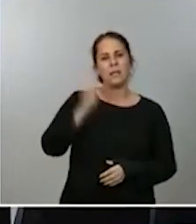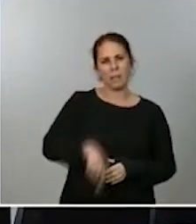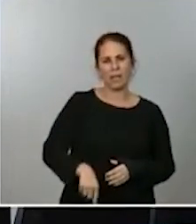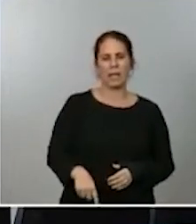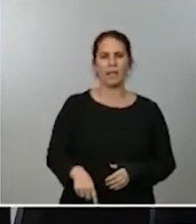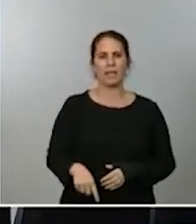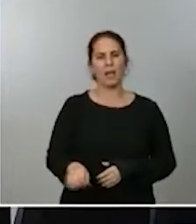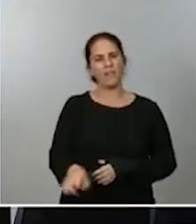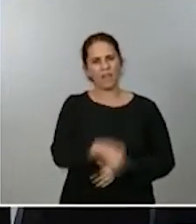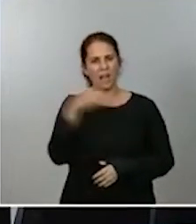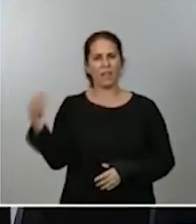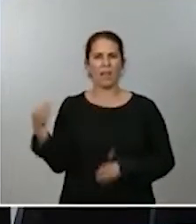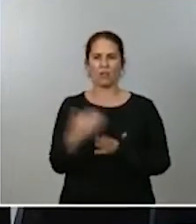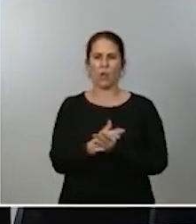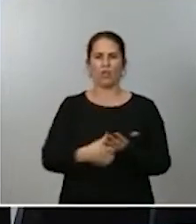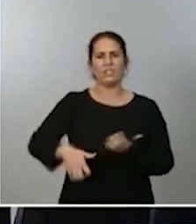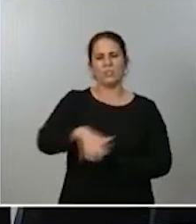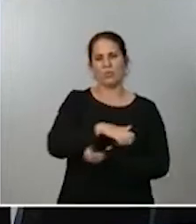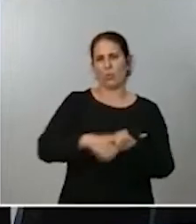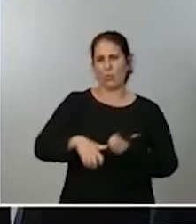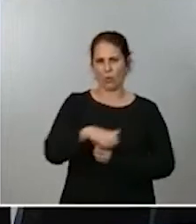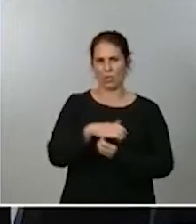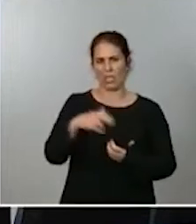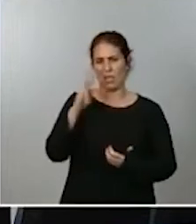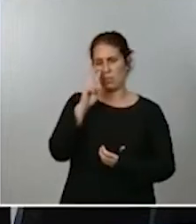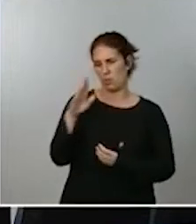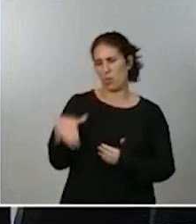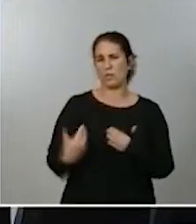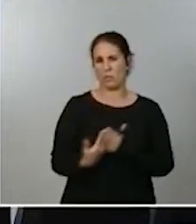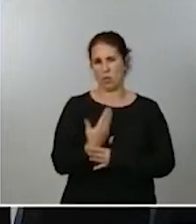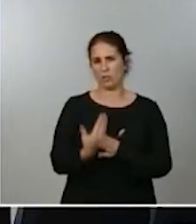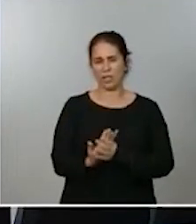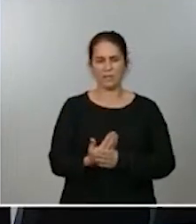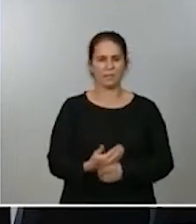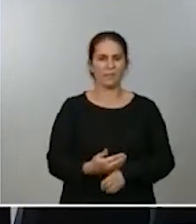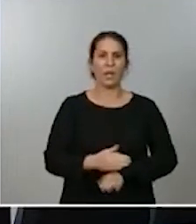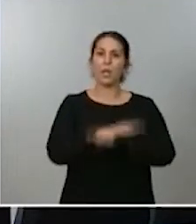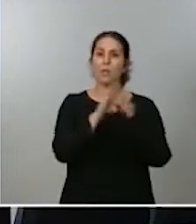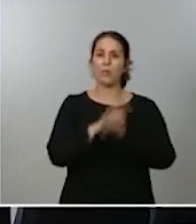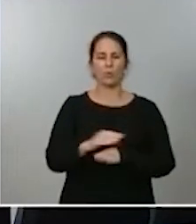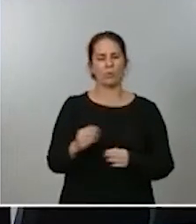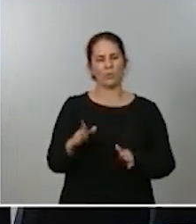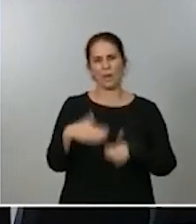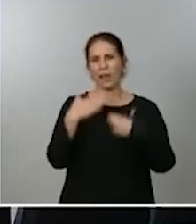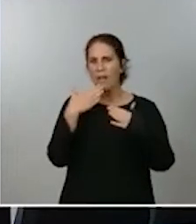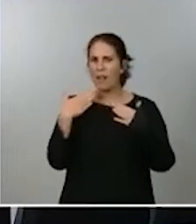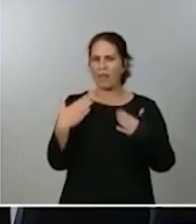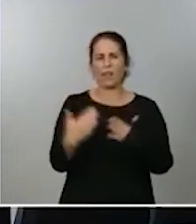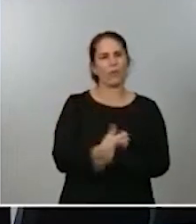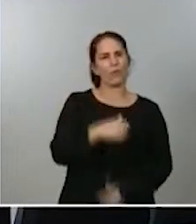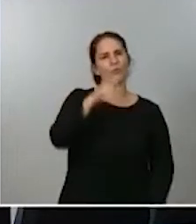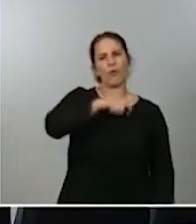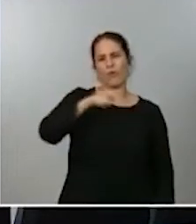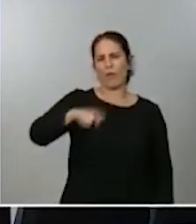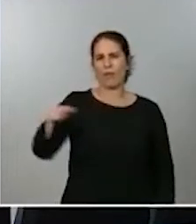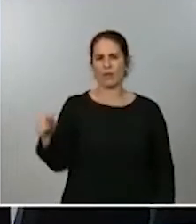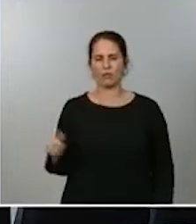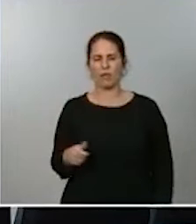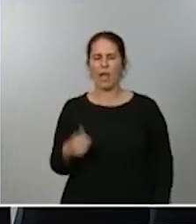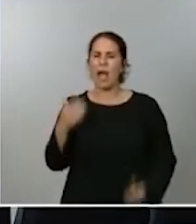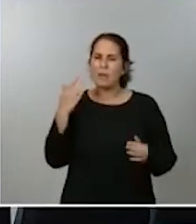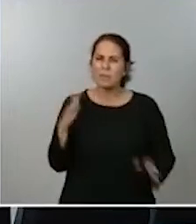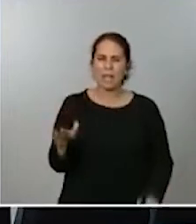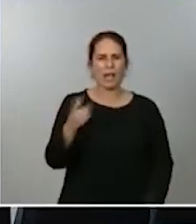disturbios que hemos presenciado en los últimos días y por último agradecer a todos los ciudadanos que a pesar de que comprendemos